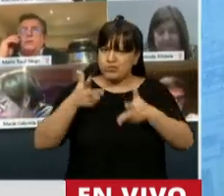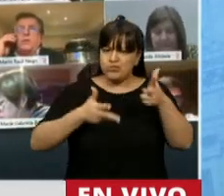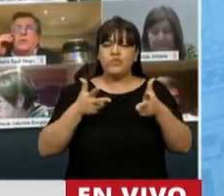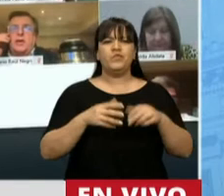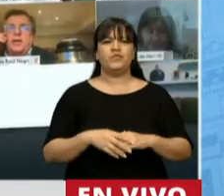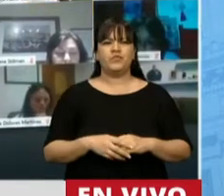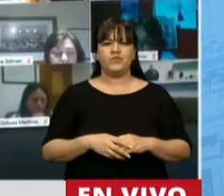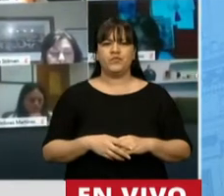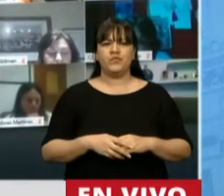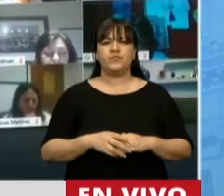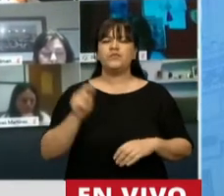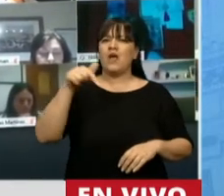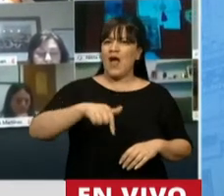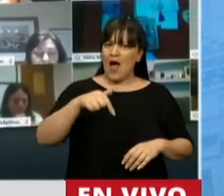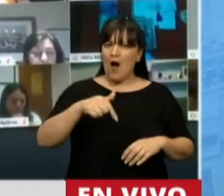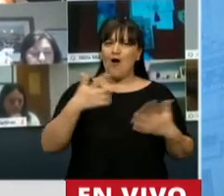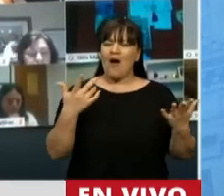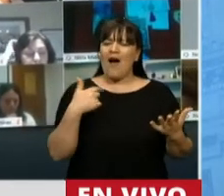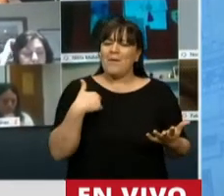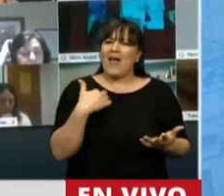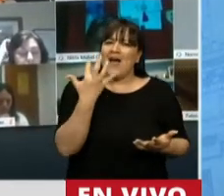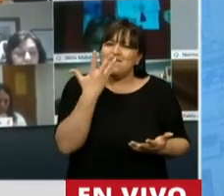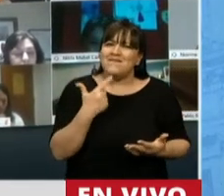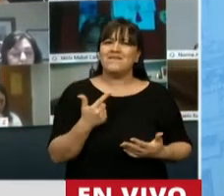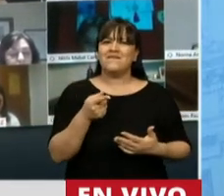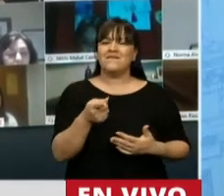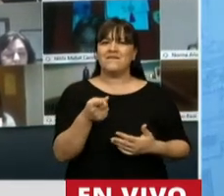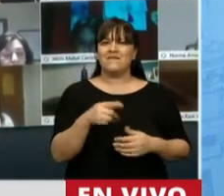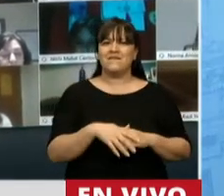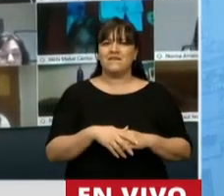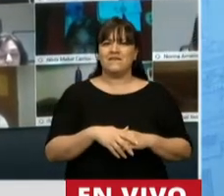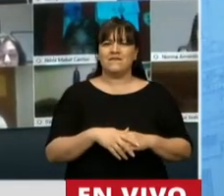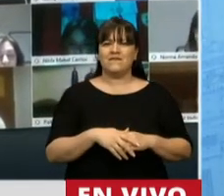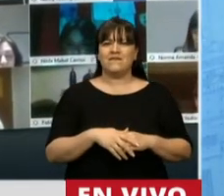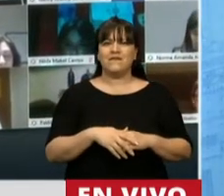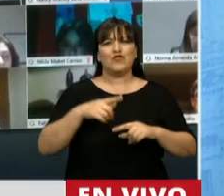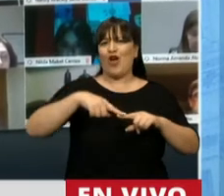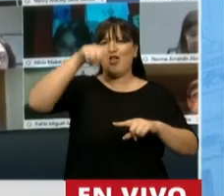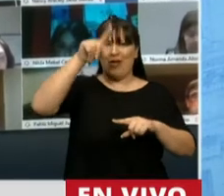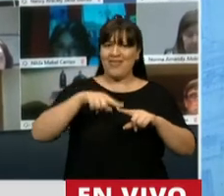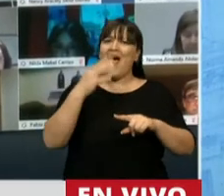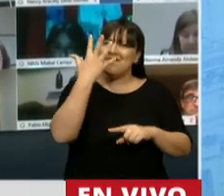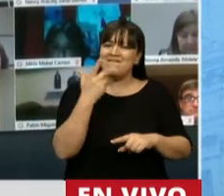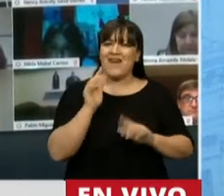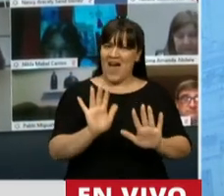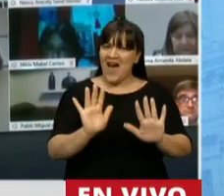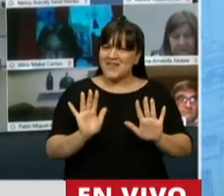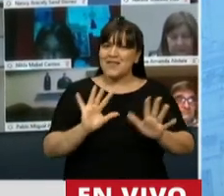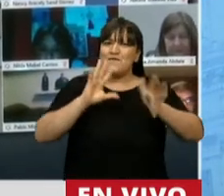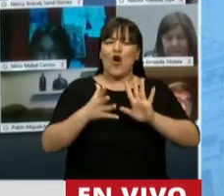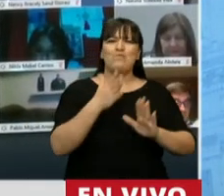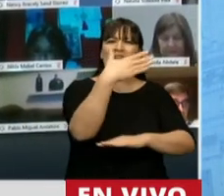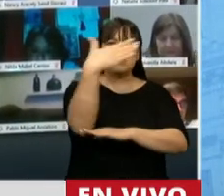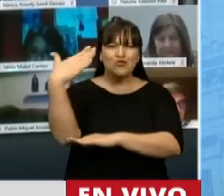Y en este espíritu me habría gustado que se desarrolle todo el día de hoy en cada uno de los